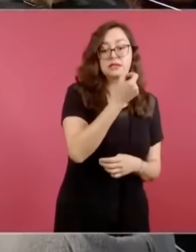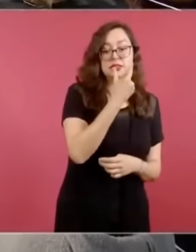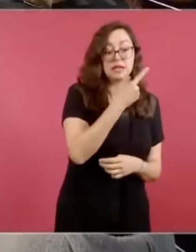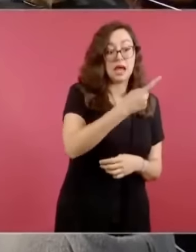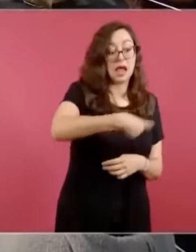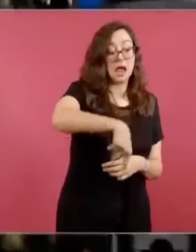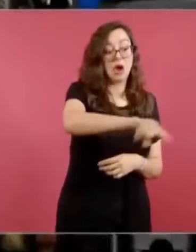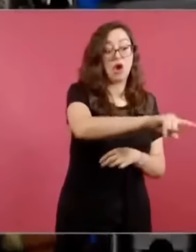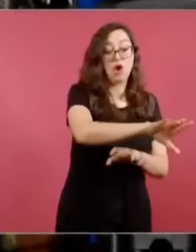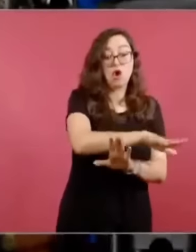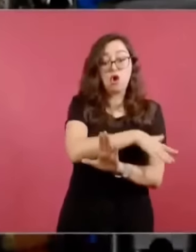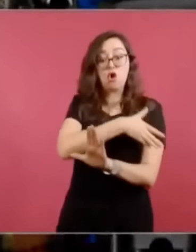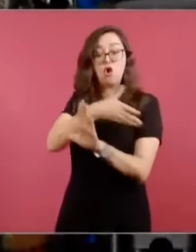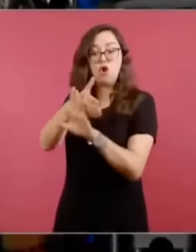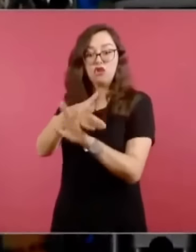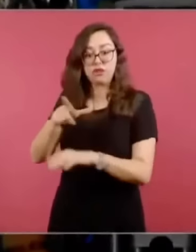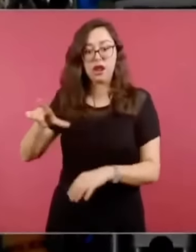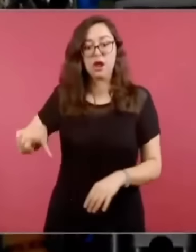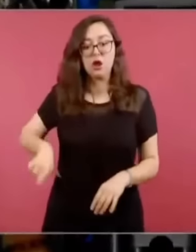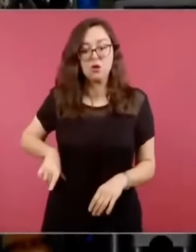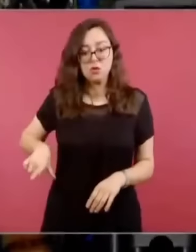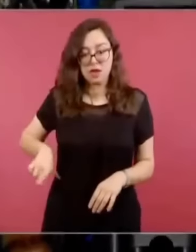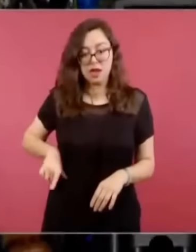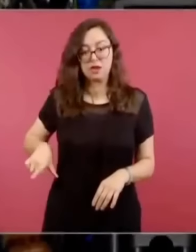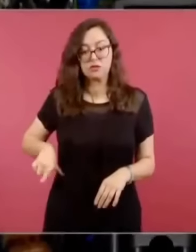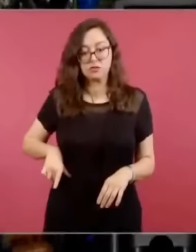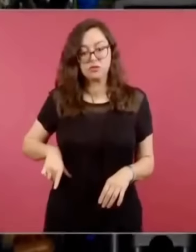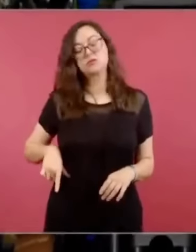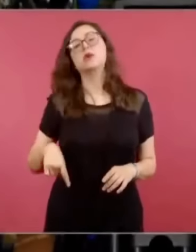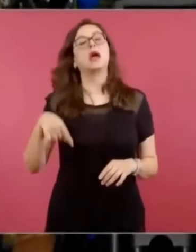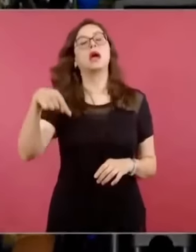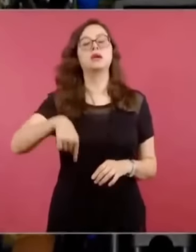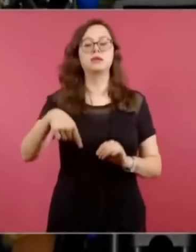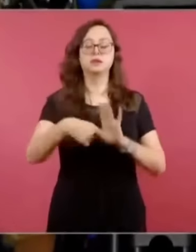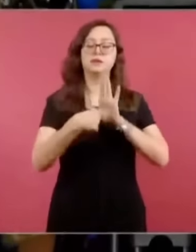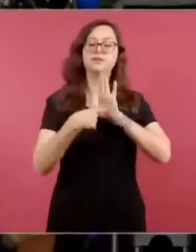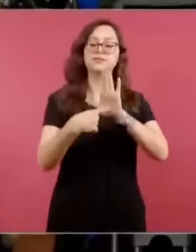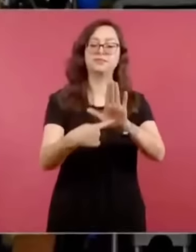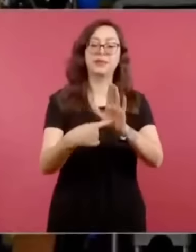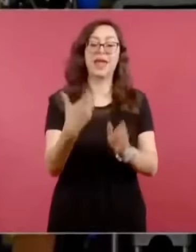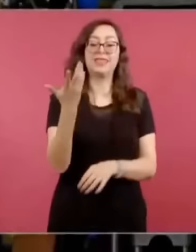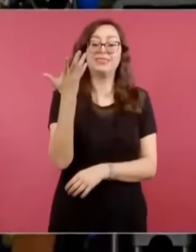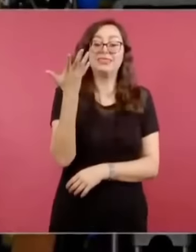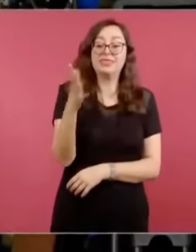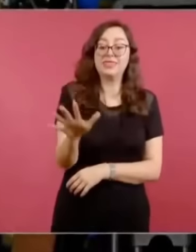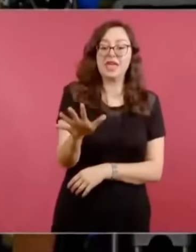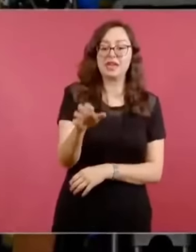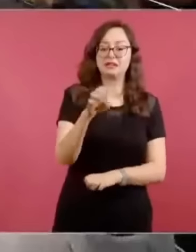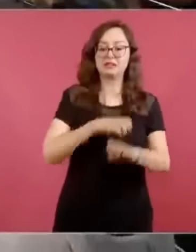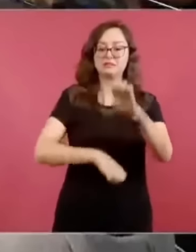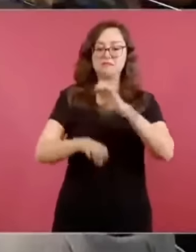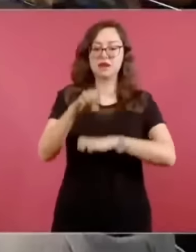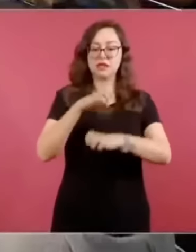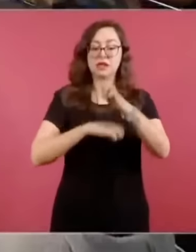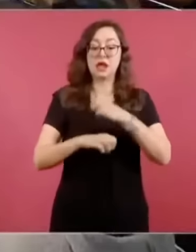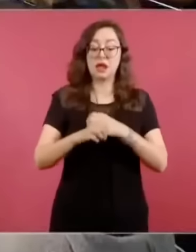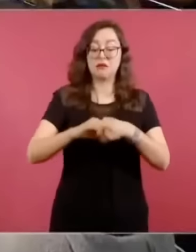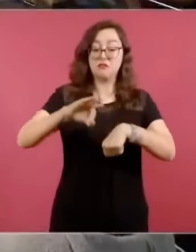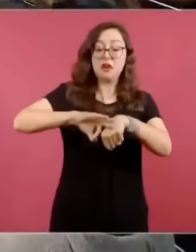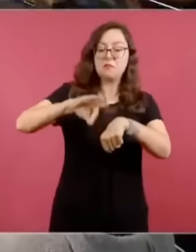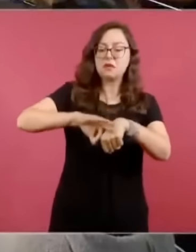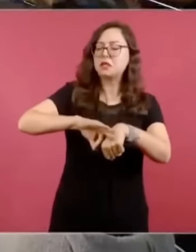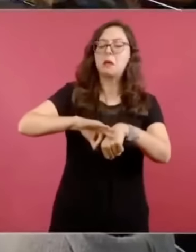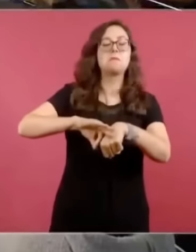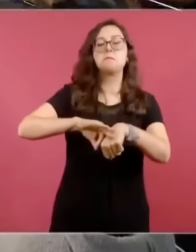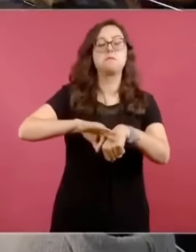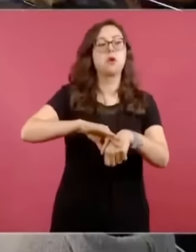conocer públicamente el caso de 10 de estas intermediarias que ni siquiera fabrican los medicamentos, sino simplemente se